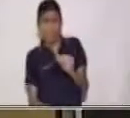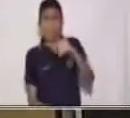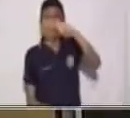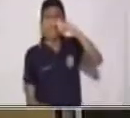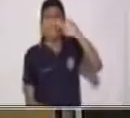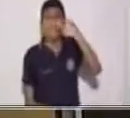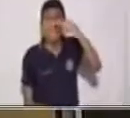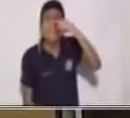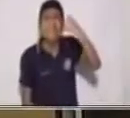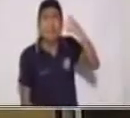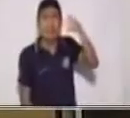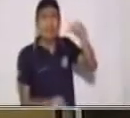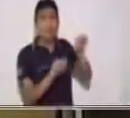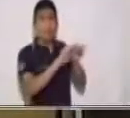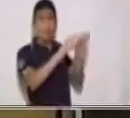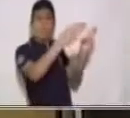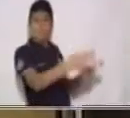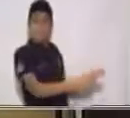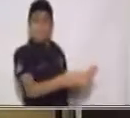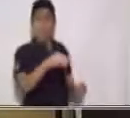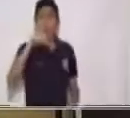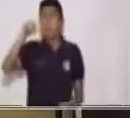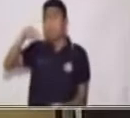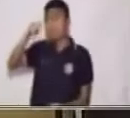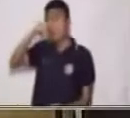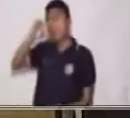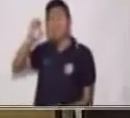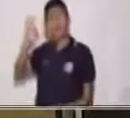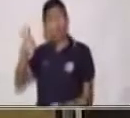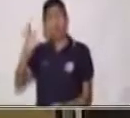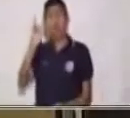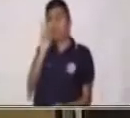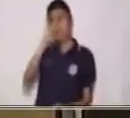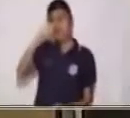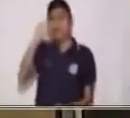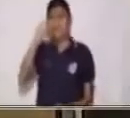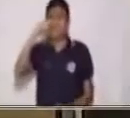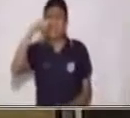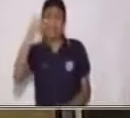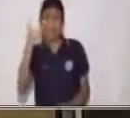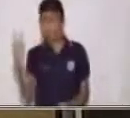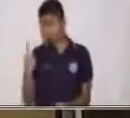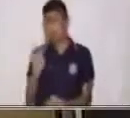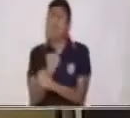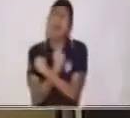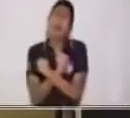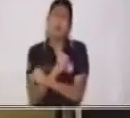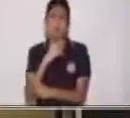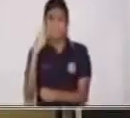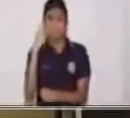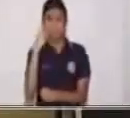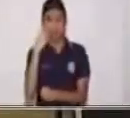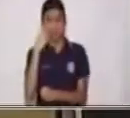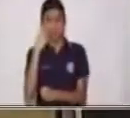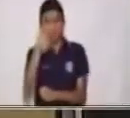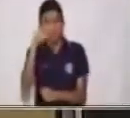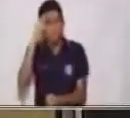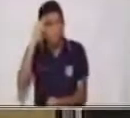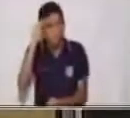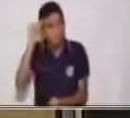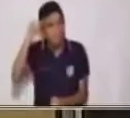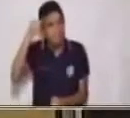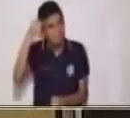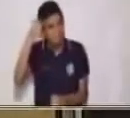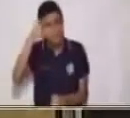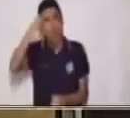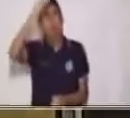mesita. Mateo y tita aman a sus papás. Mateo ver, leámoslo otra vez. Recuerden que tienen que estar